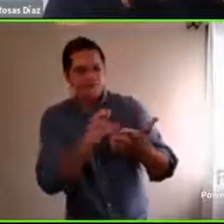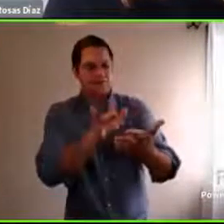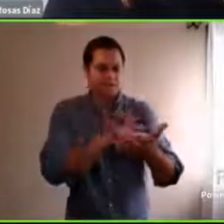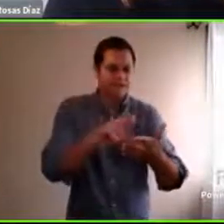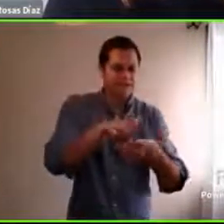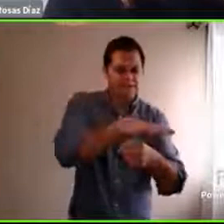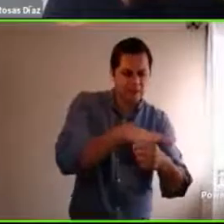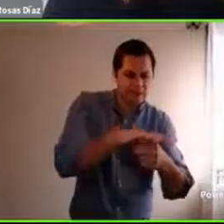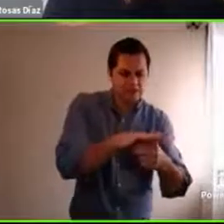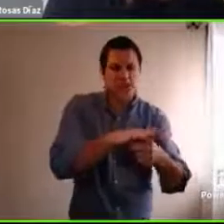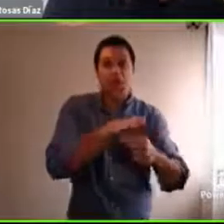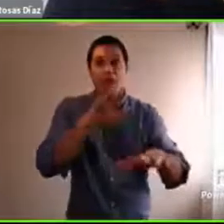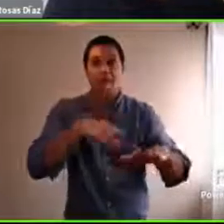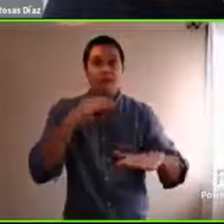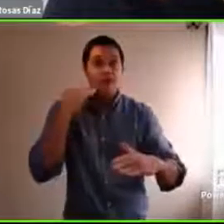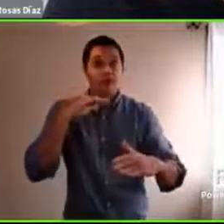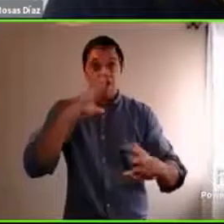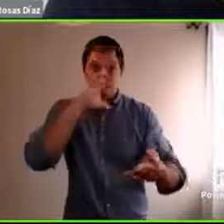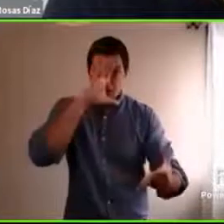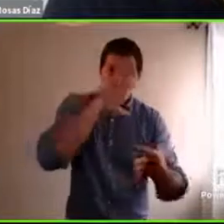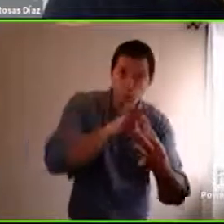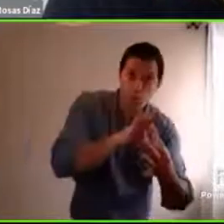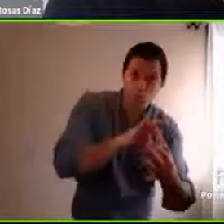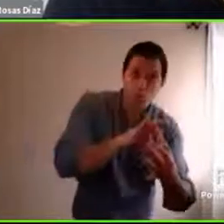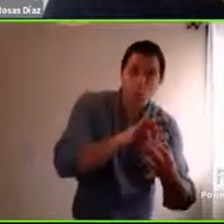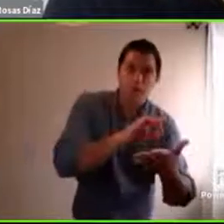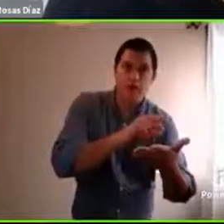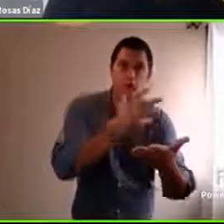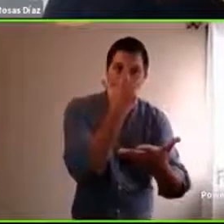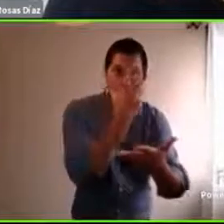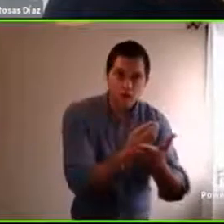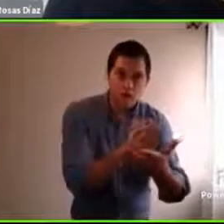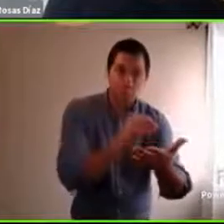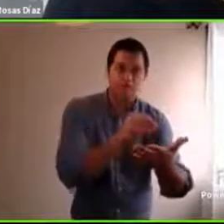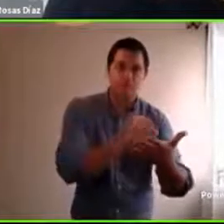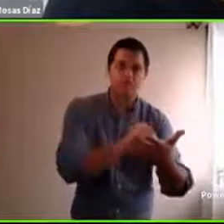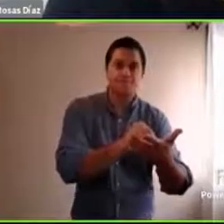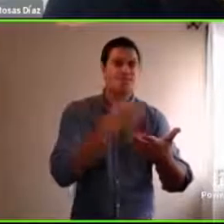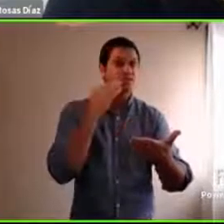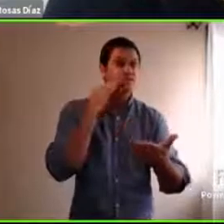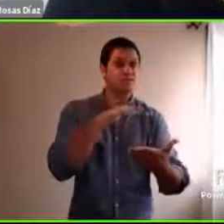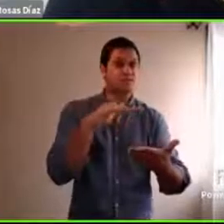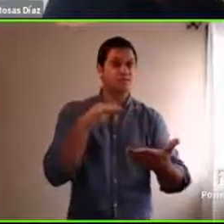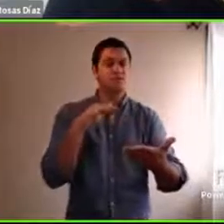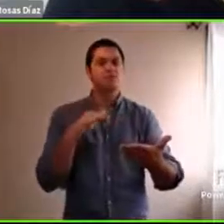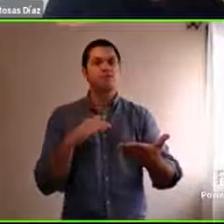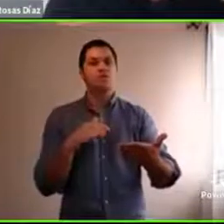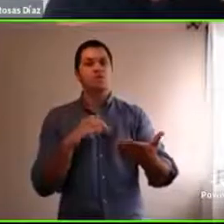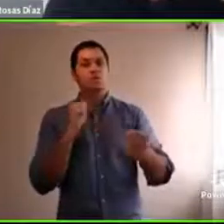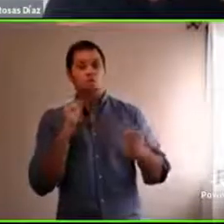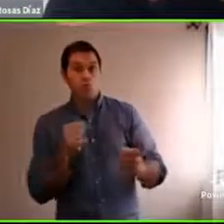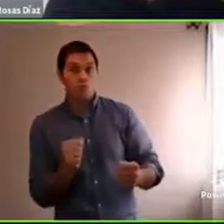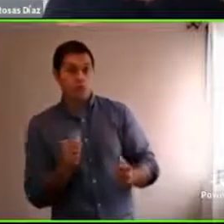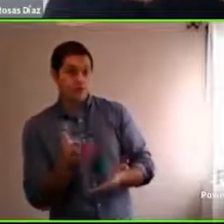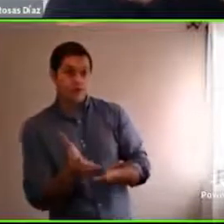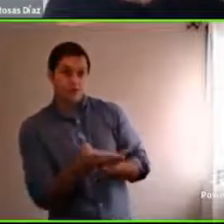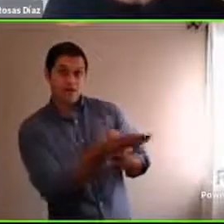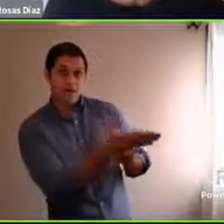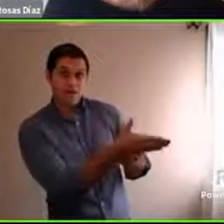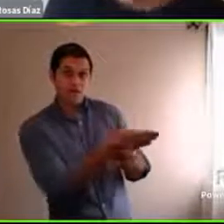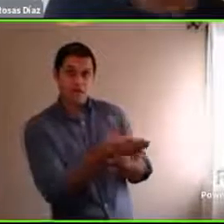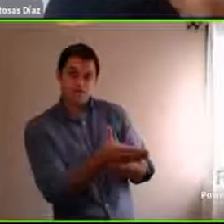los engancha, entonces, desde ahí uno puede, ¿no? Desde distintas dinámicas y aplicaciones uno puede